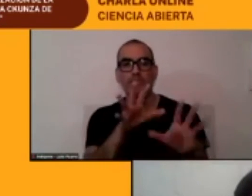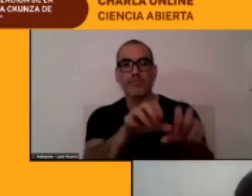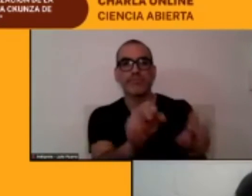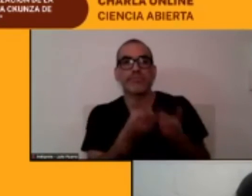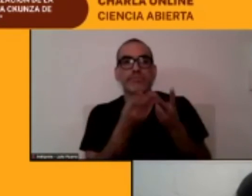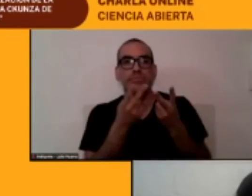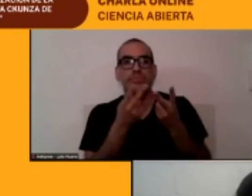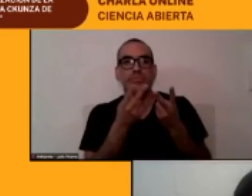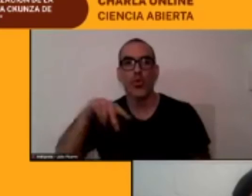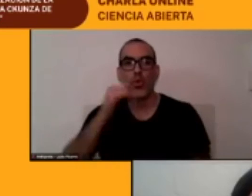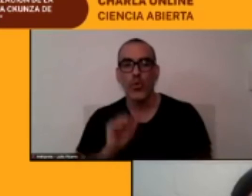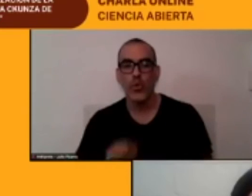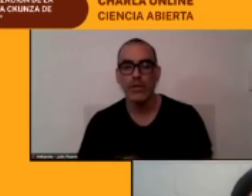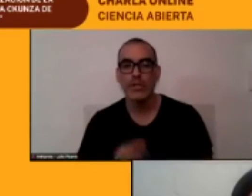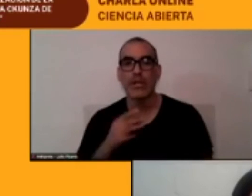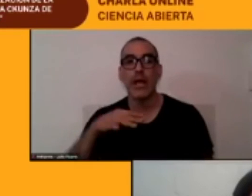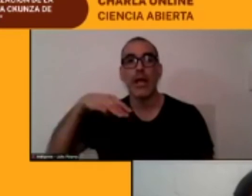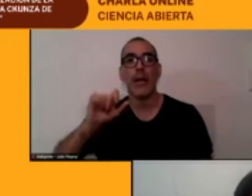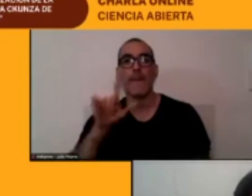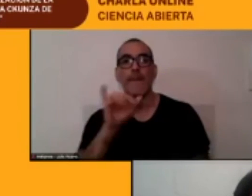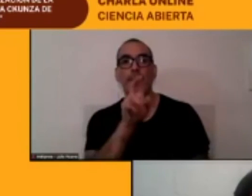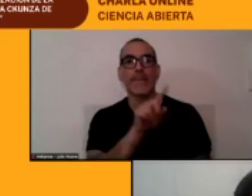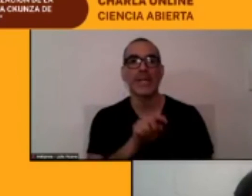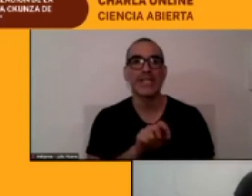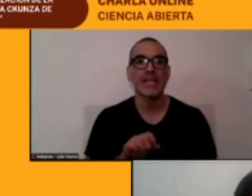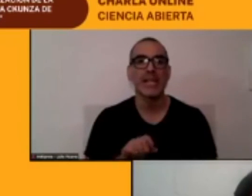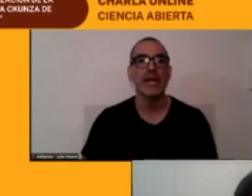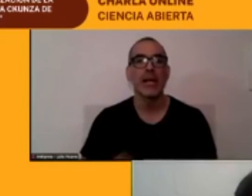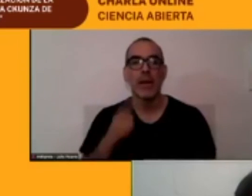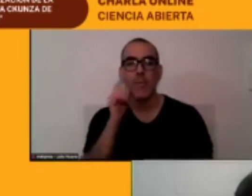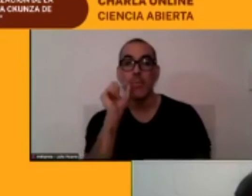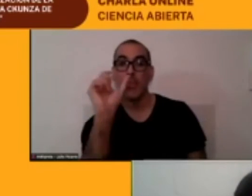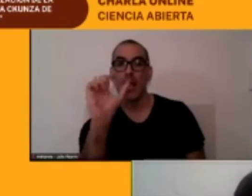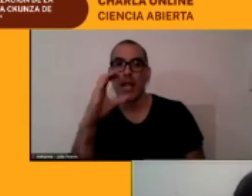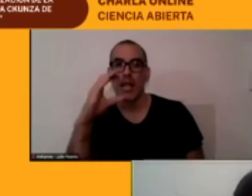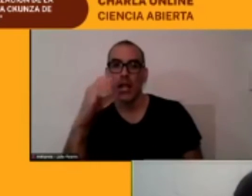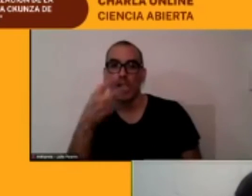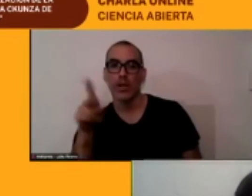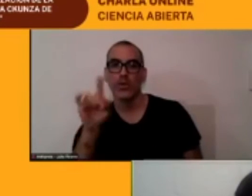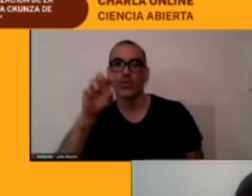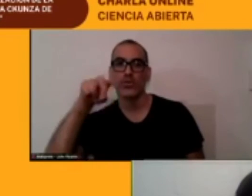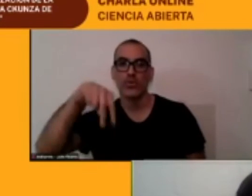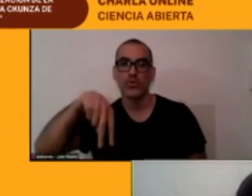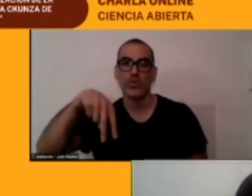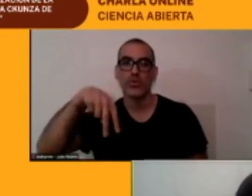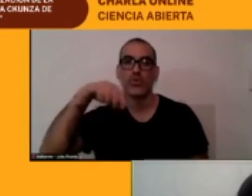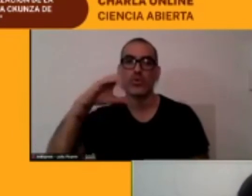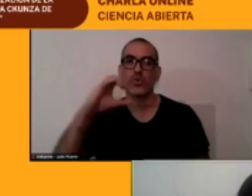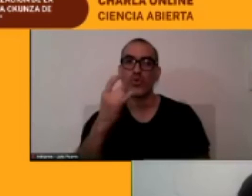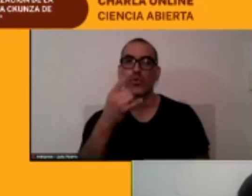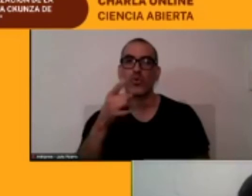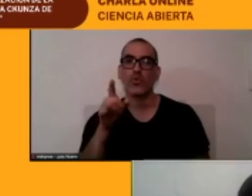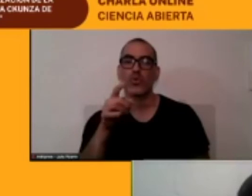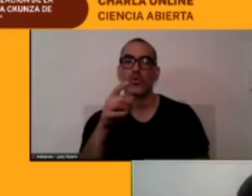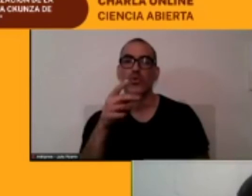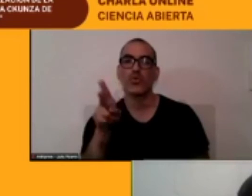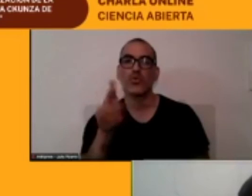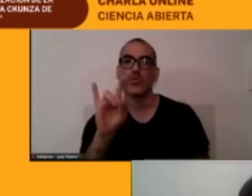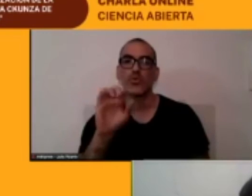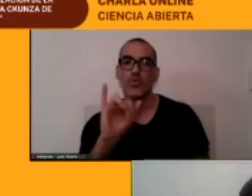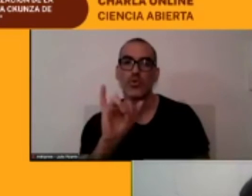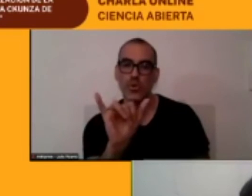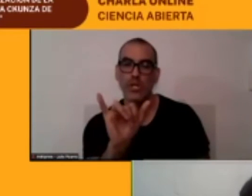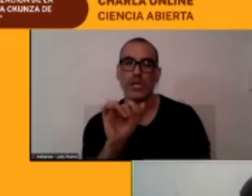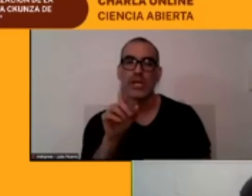Melissa Miranda dice Chunchuri Sí por acá esa zona es reconocida y